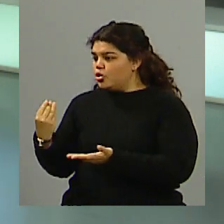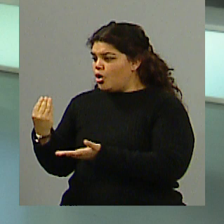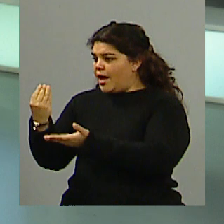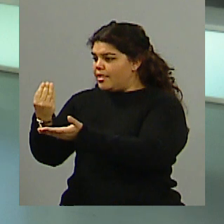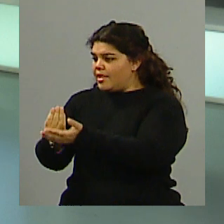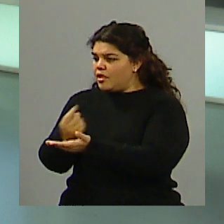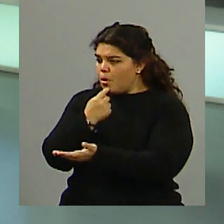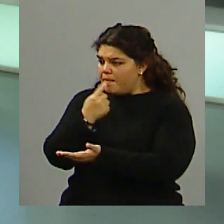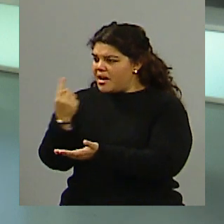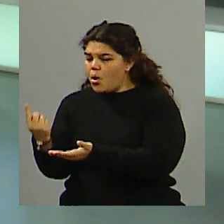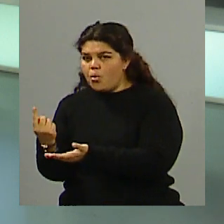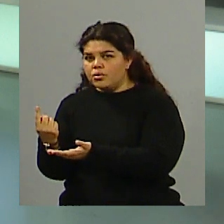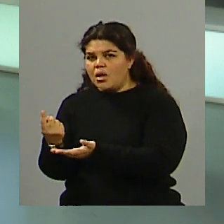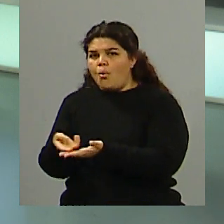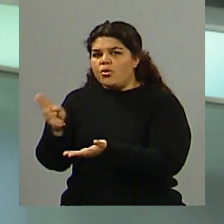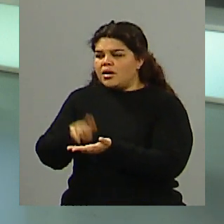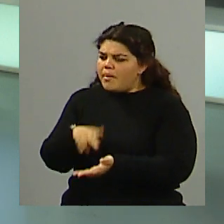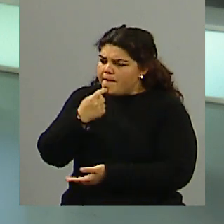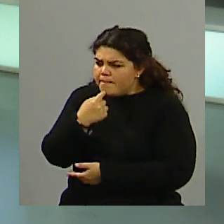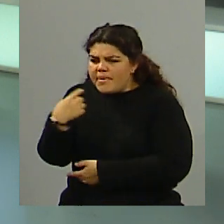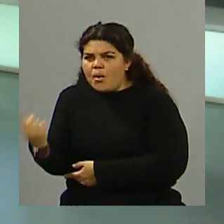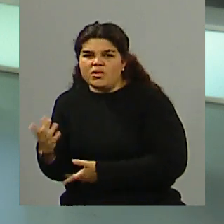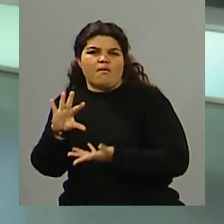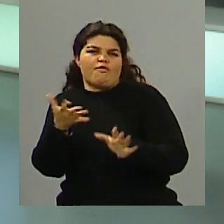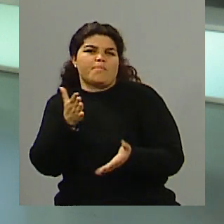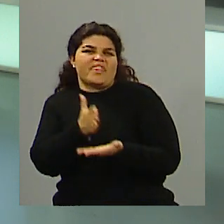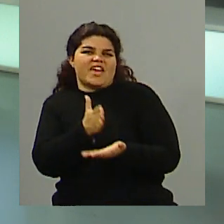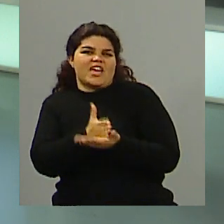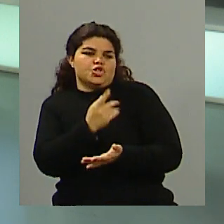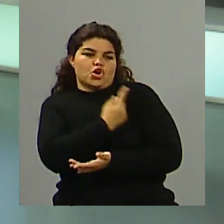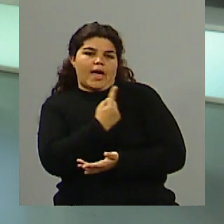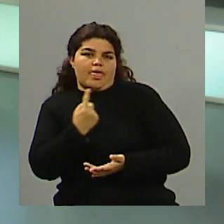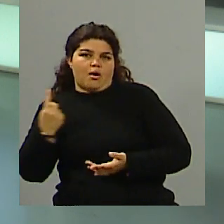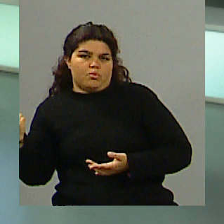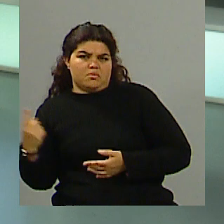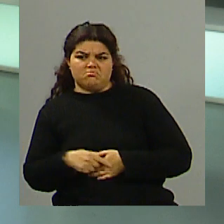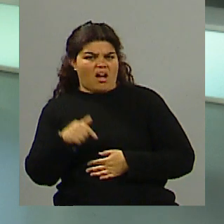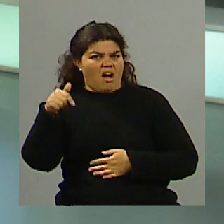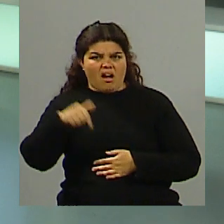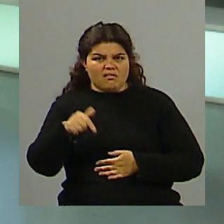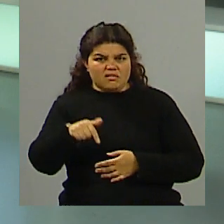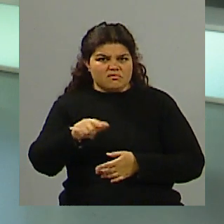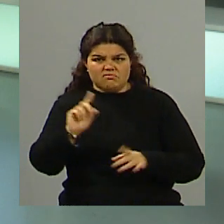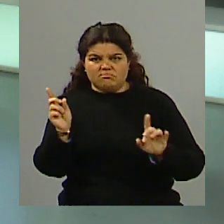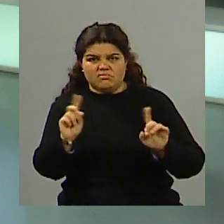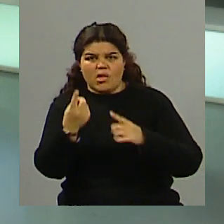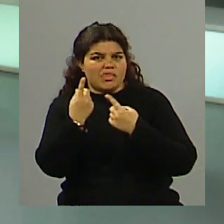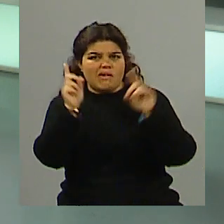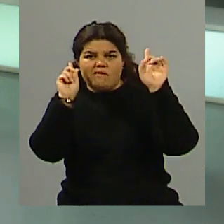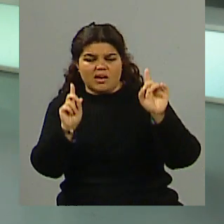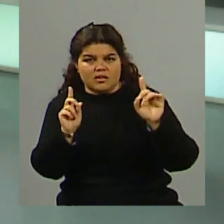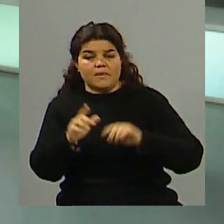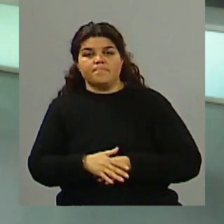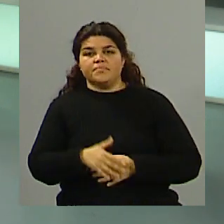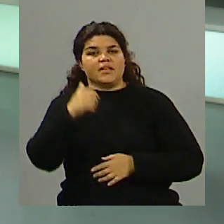de los candidatos y se le da ese tiempo. O es como un derecho que tiene cada uno de ellos. En este caso, no fue así. Dalmiro Garay dijo que hay muchas cosas